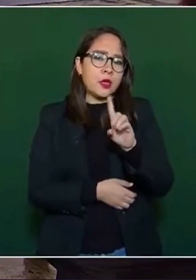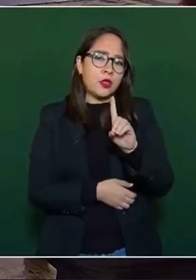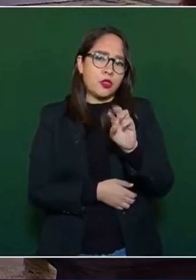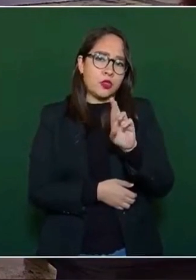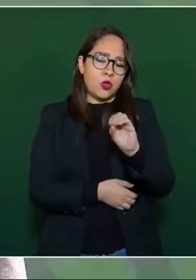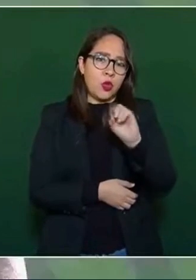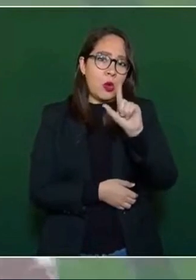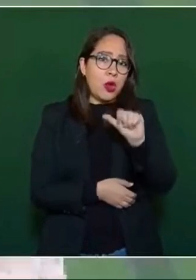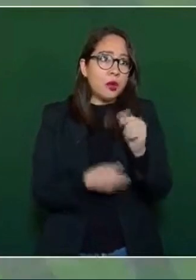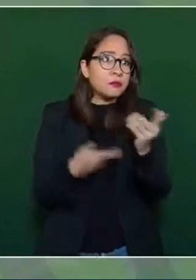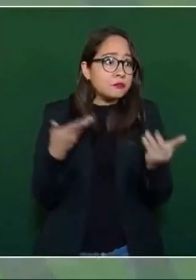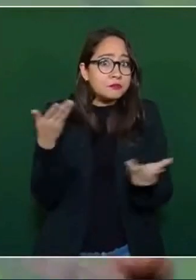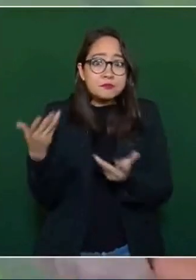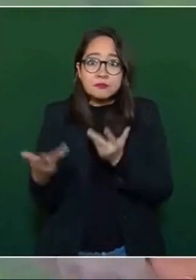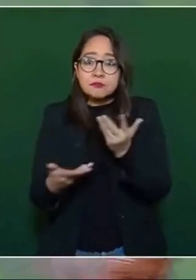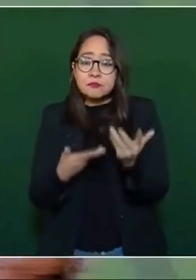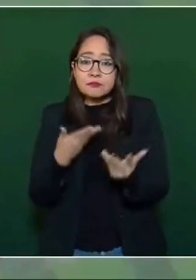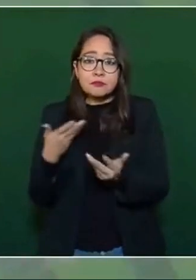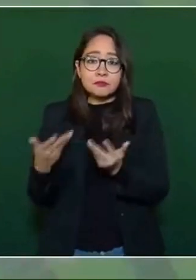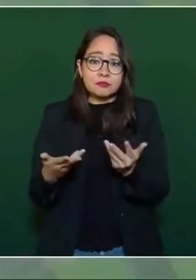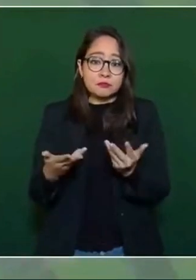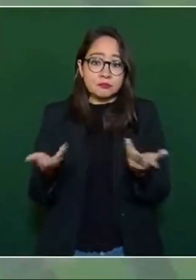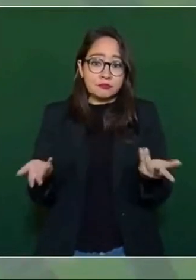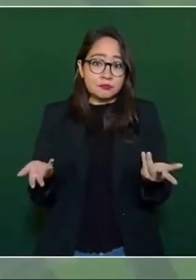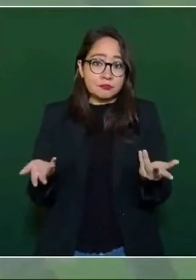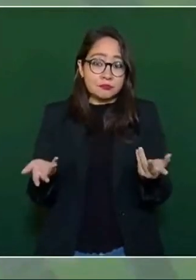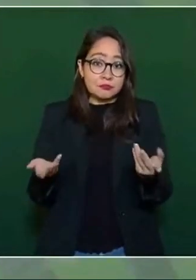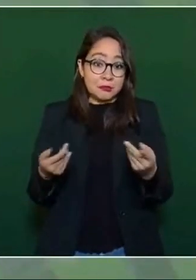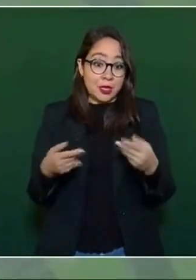En una circunstancia como esta.